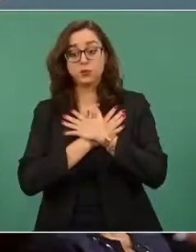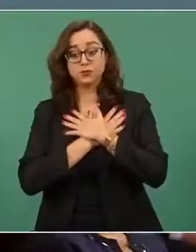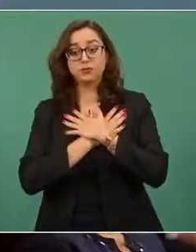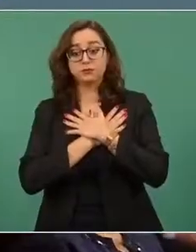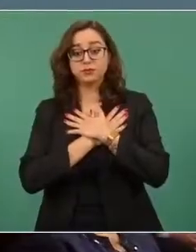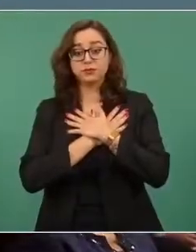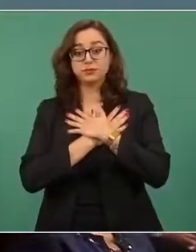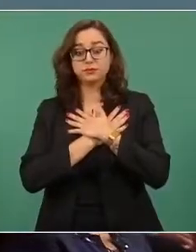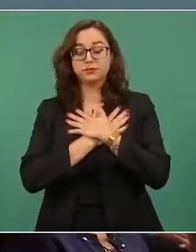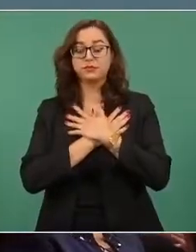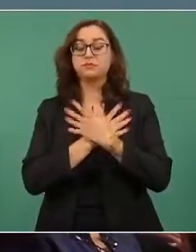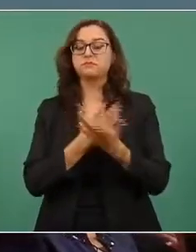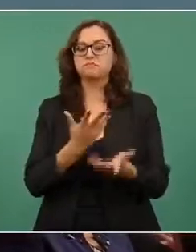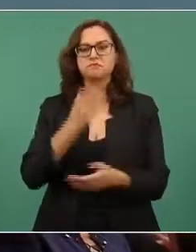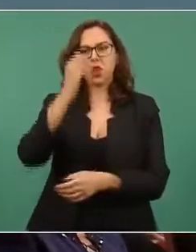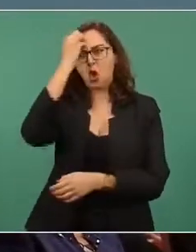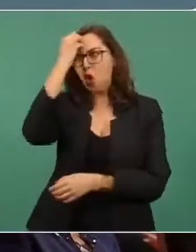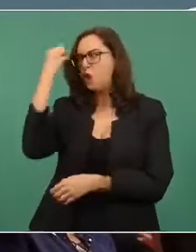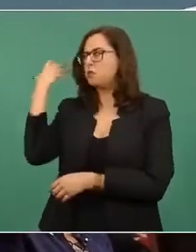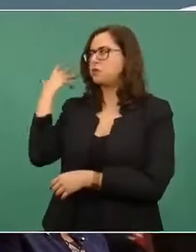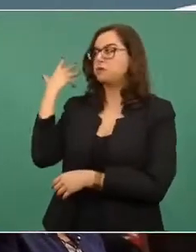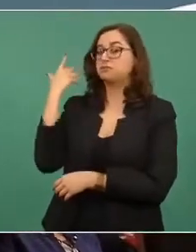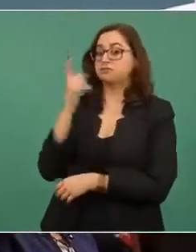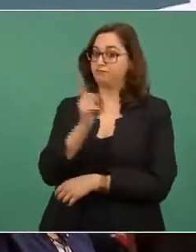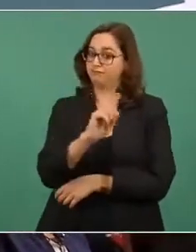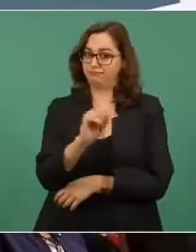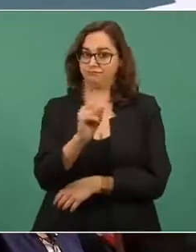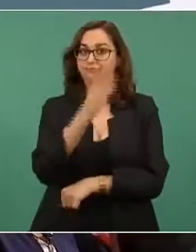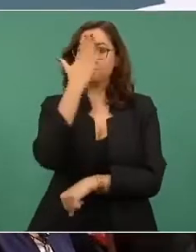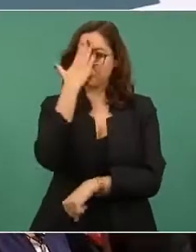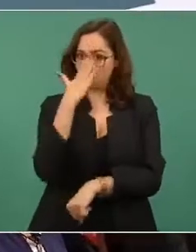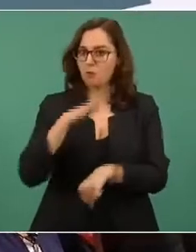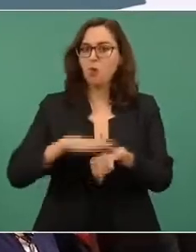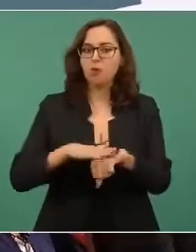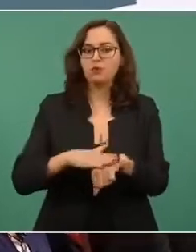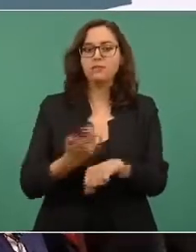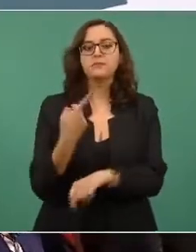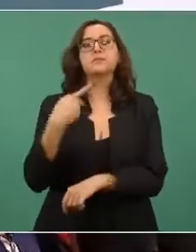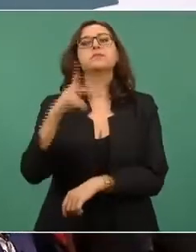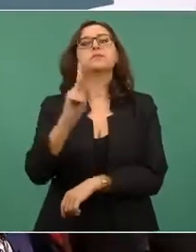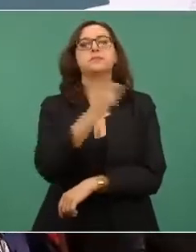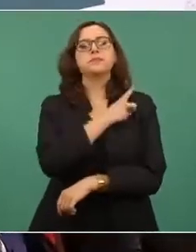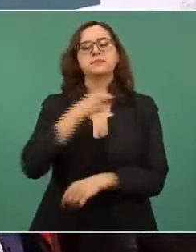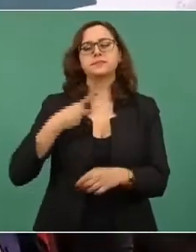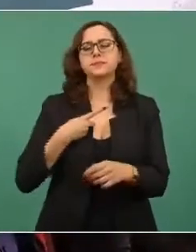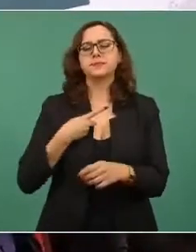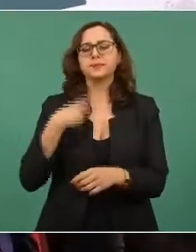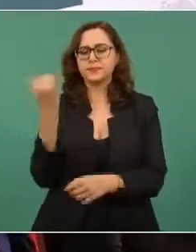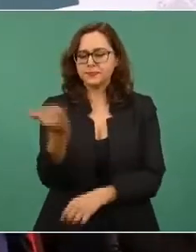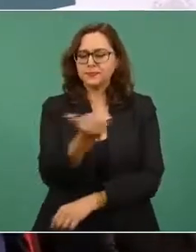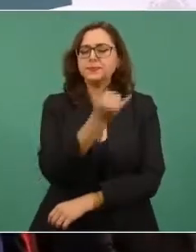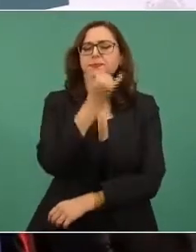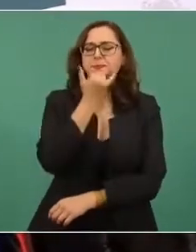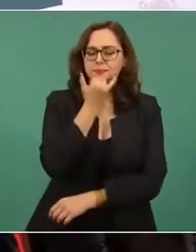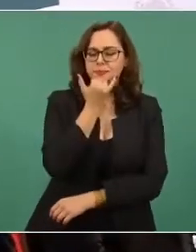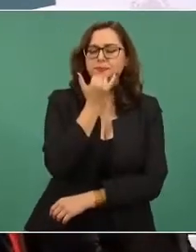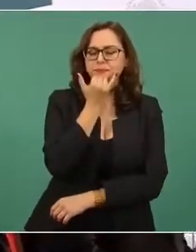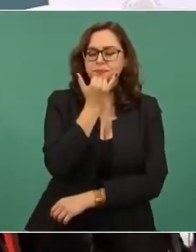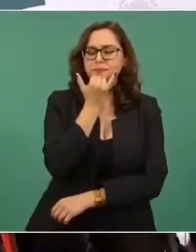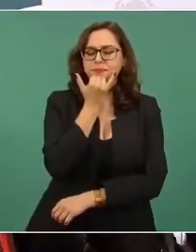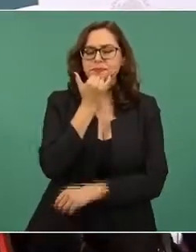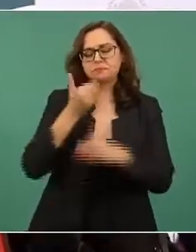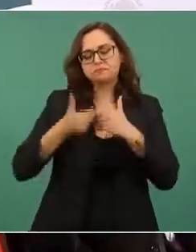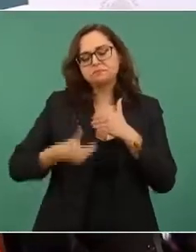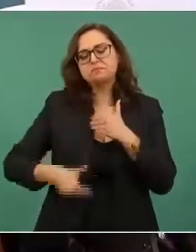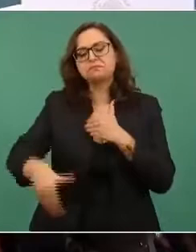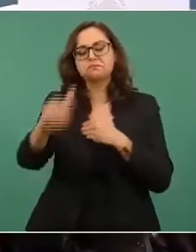sostenemos que es tiempo del perdón y del respeto mutuo. ahora, por